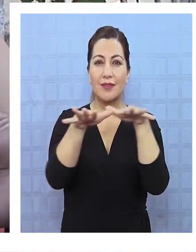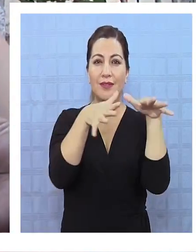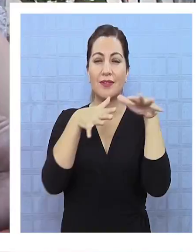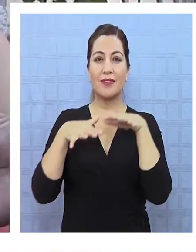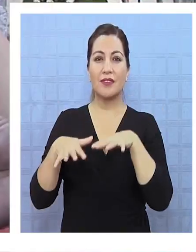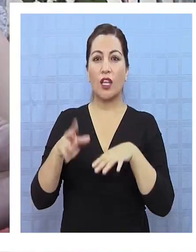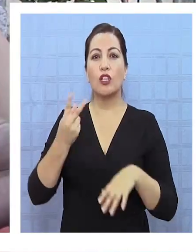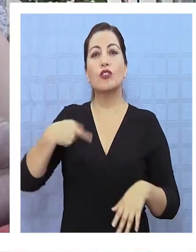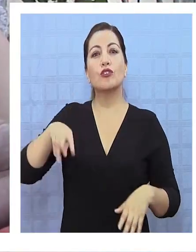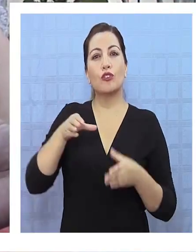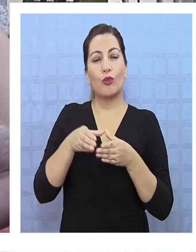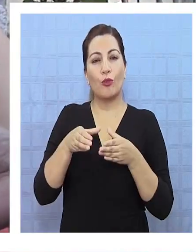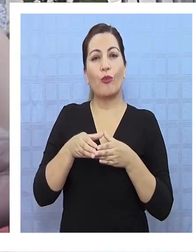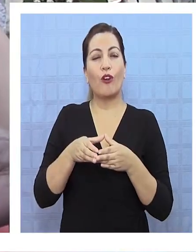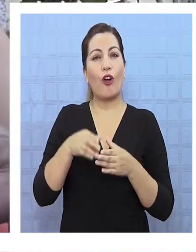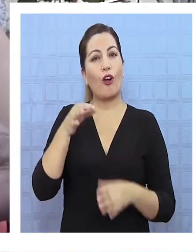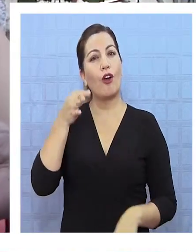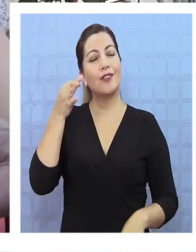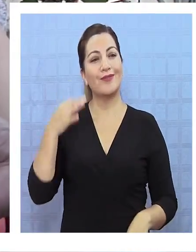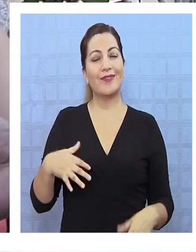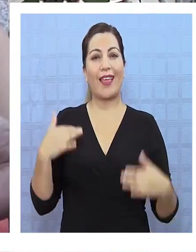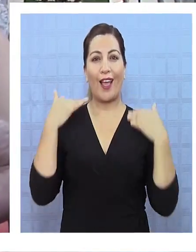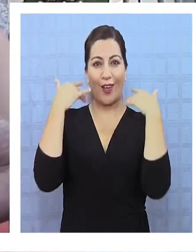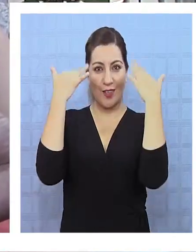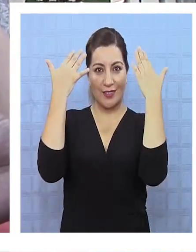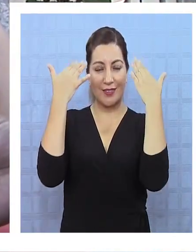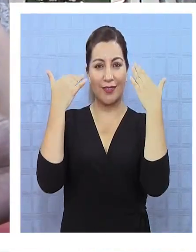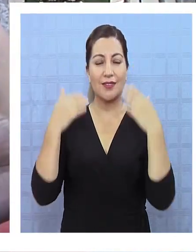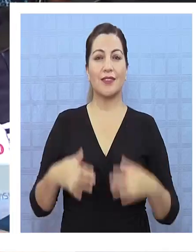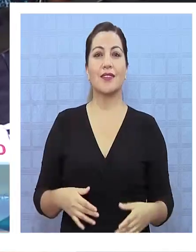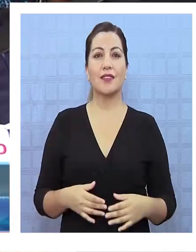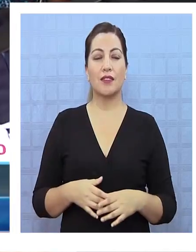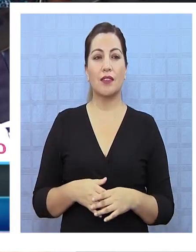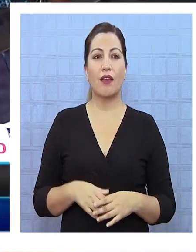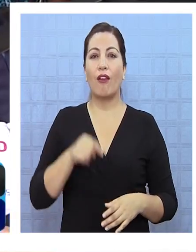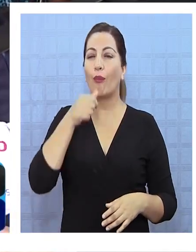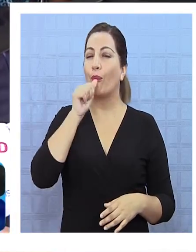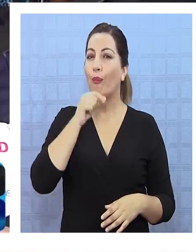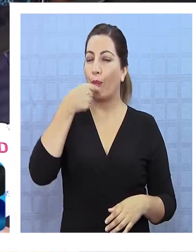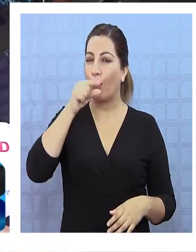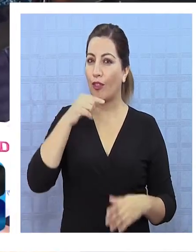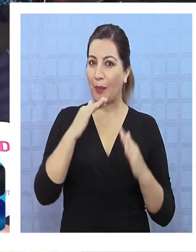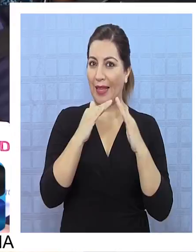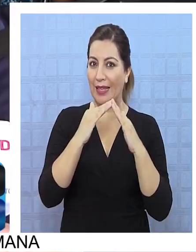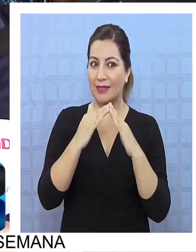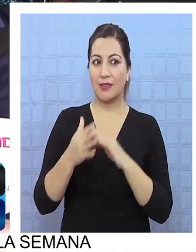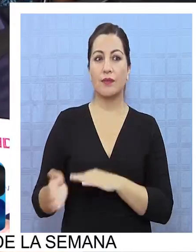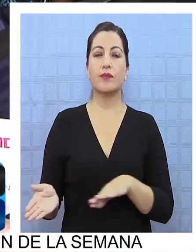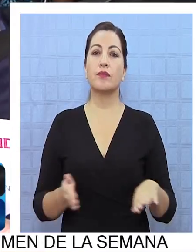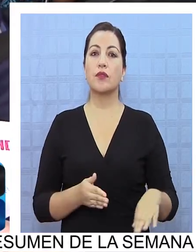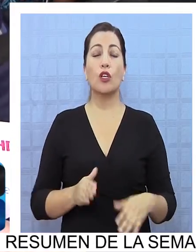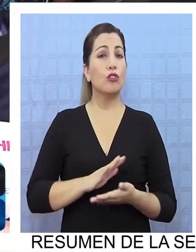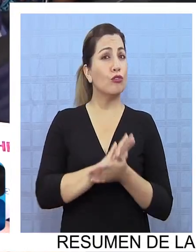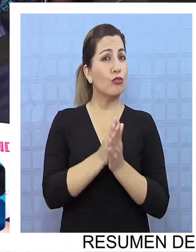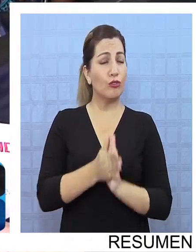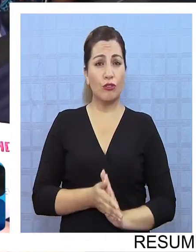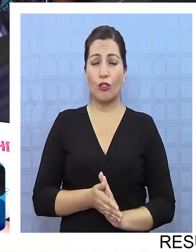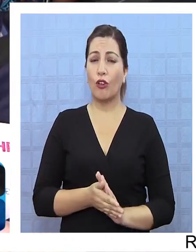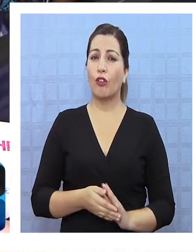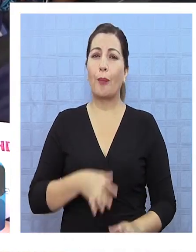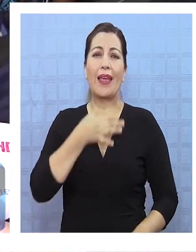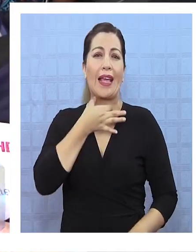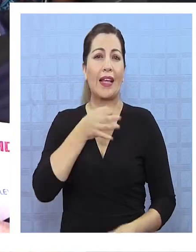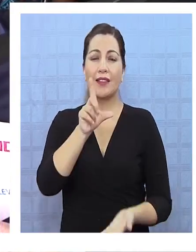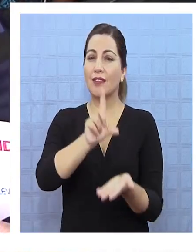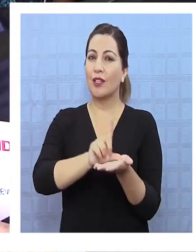estamos muy contentos, así que ya nos queda pocos días para volver a casa. La primera vez que venimos, pero hasta ahora es fantástico, nos encanta el